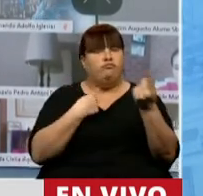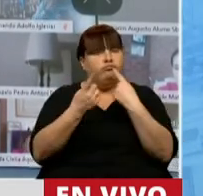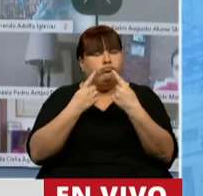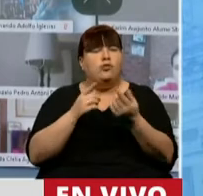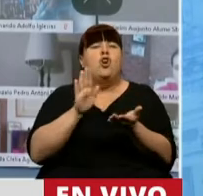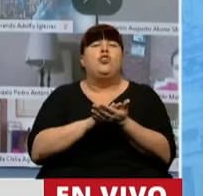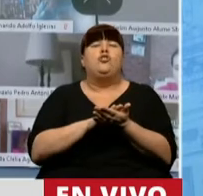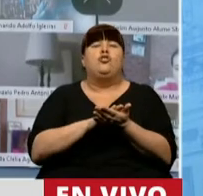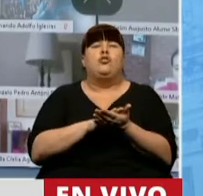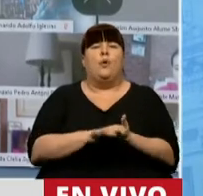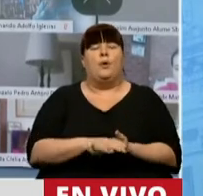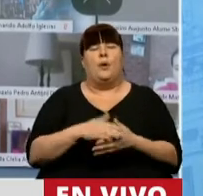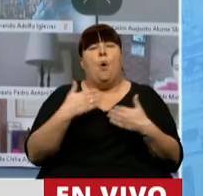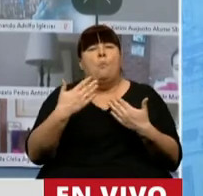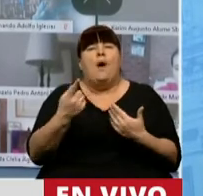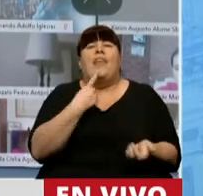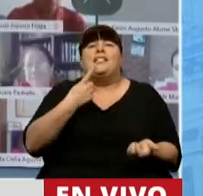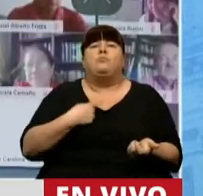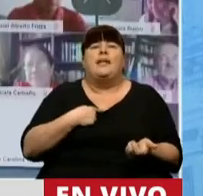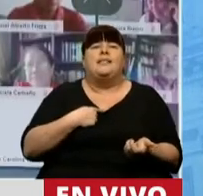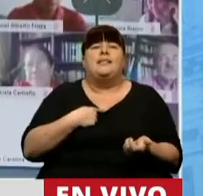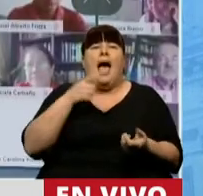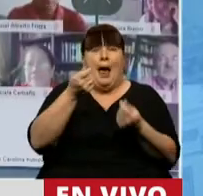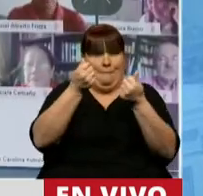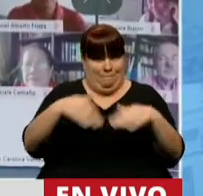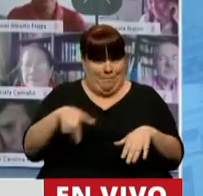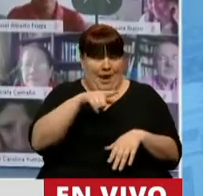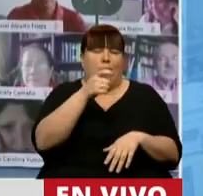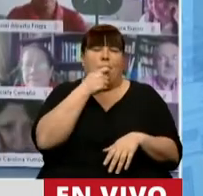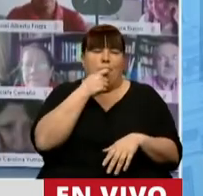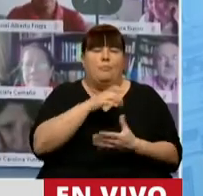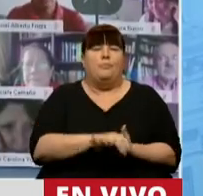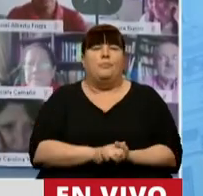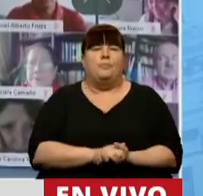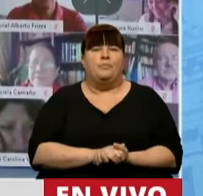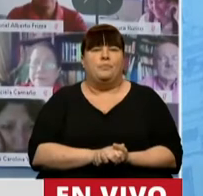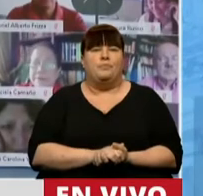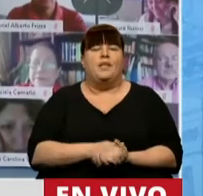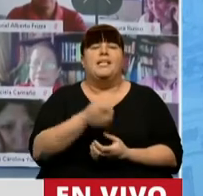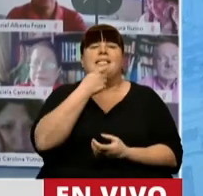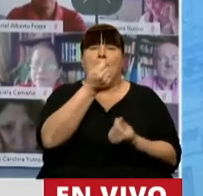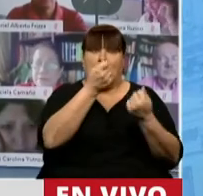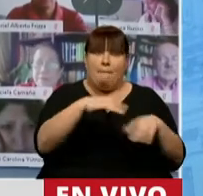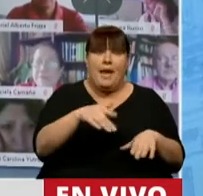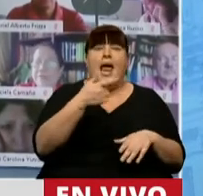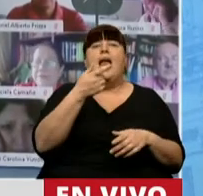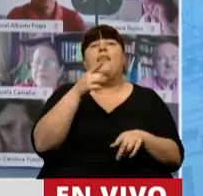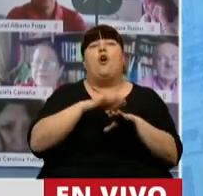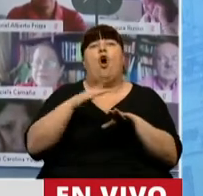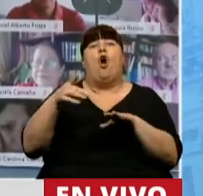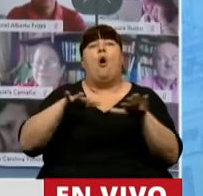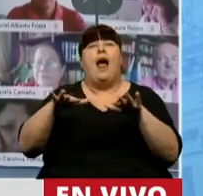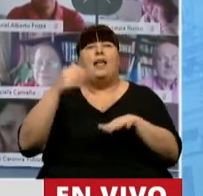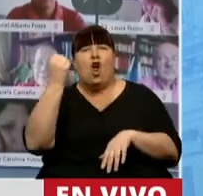sobre si nos podía responder cuánto de esta pérdida se refería a la caída de la